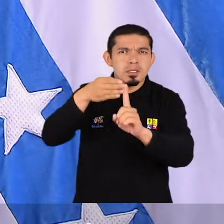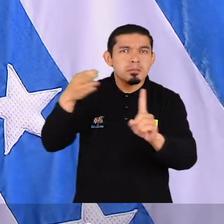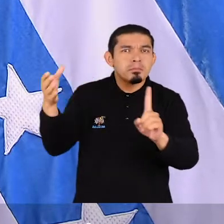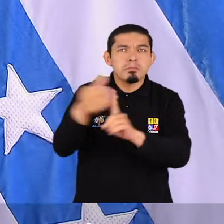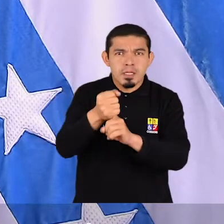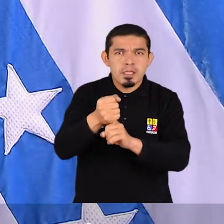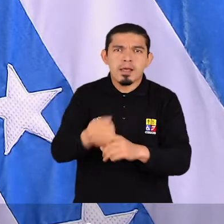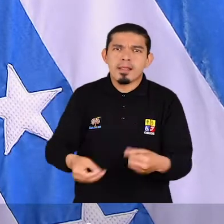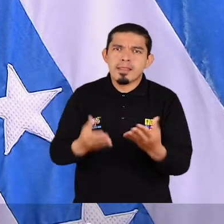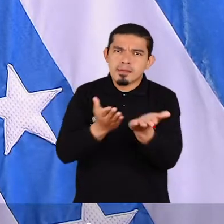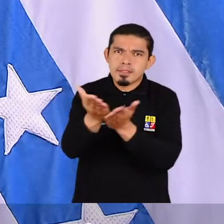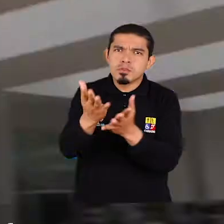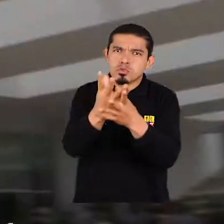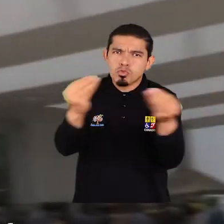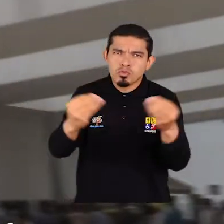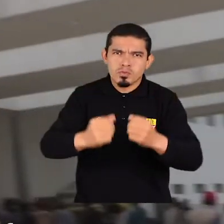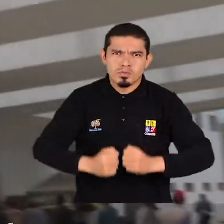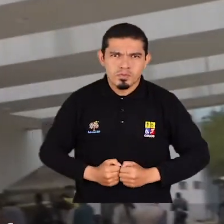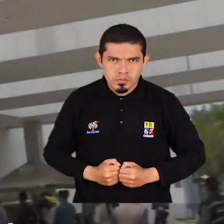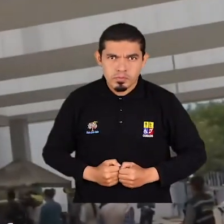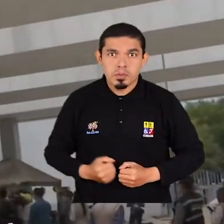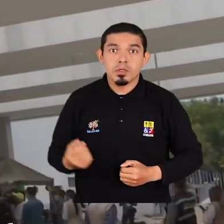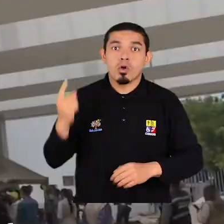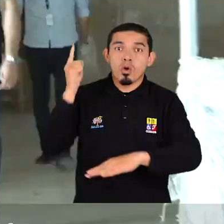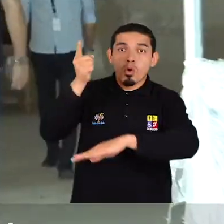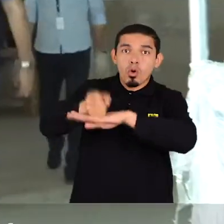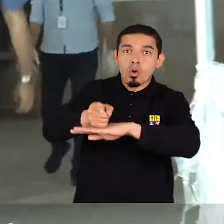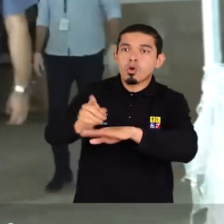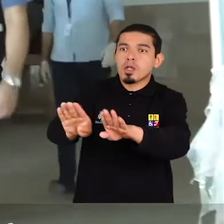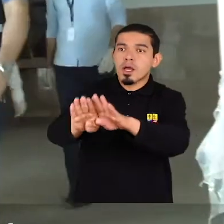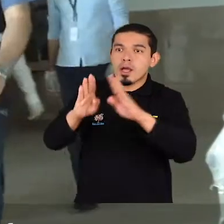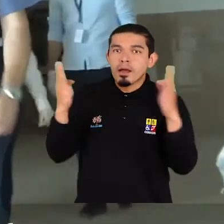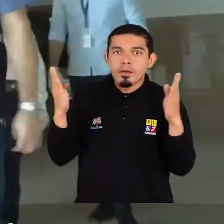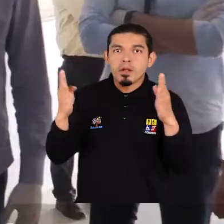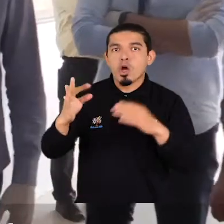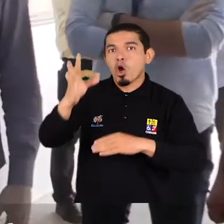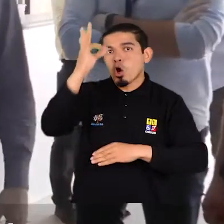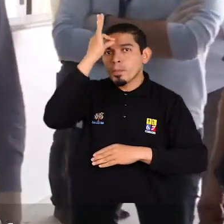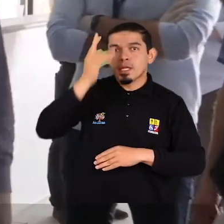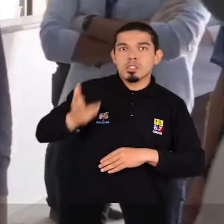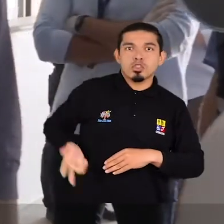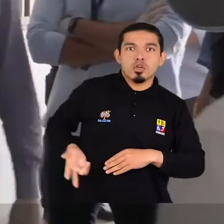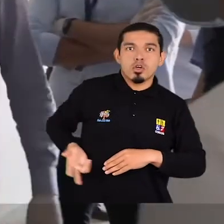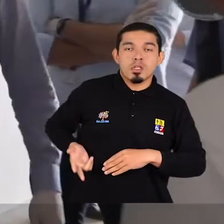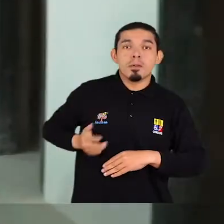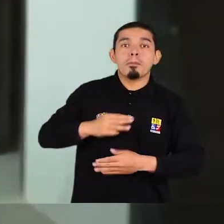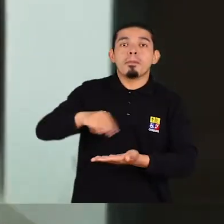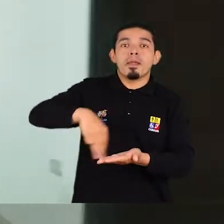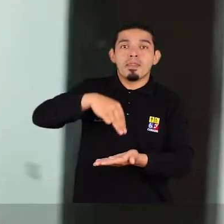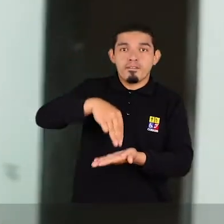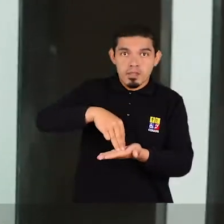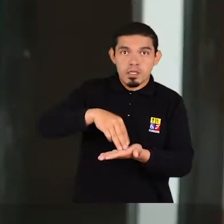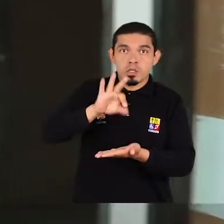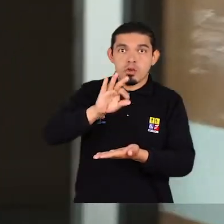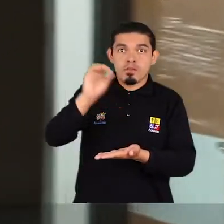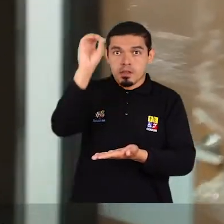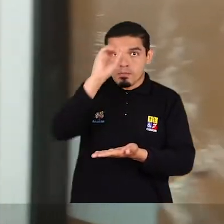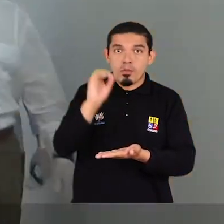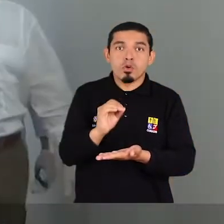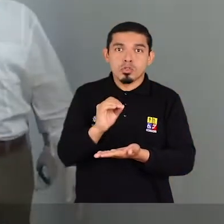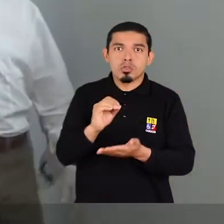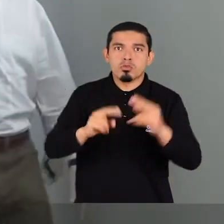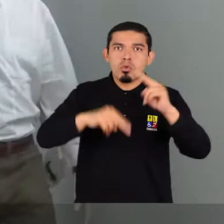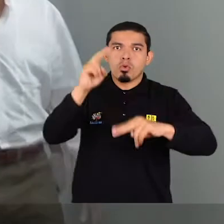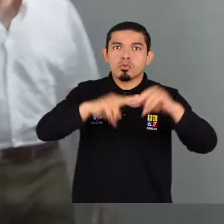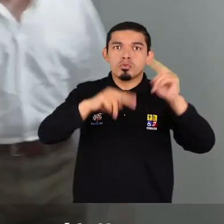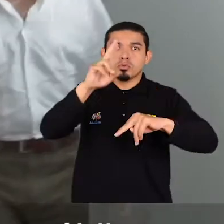servir y brindar soluciones. Dimos la disposición de abrir por fases el hospital de Chone en Manaví. Este ya tiene más de un 90% en el avance de